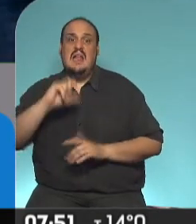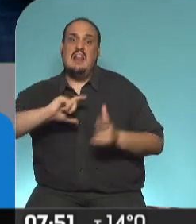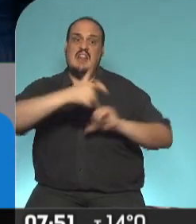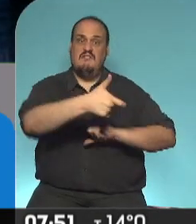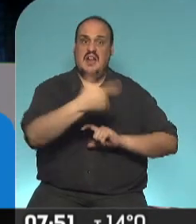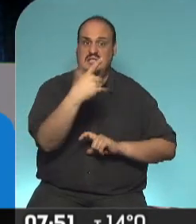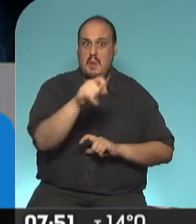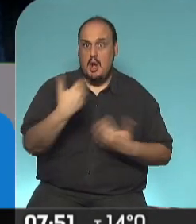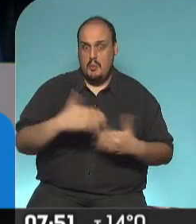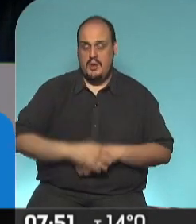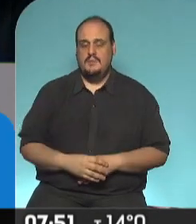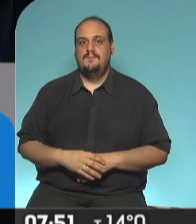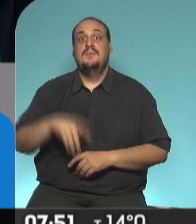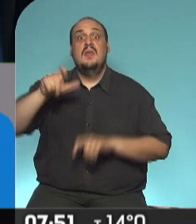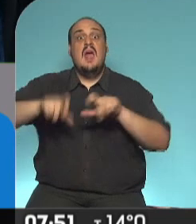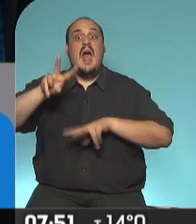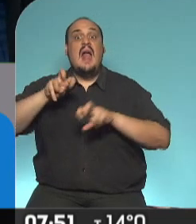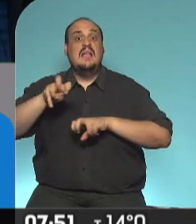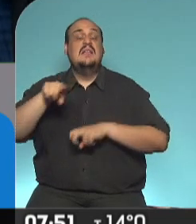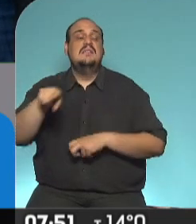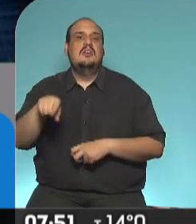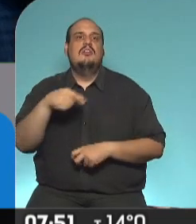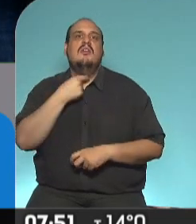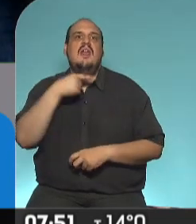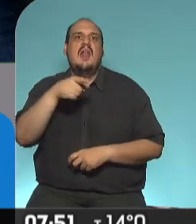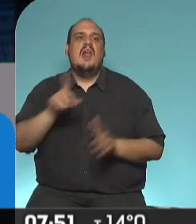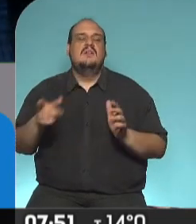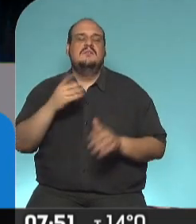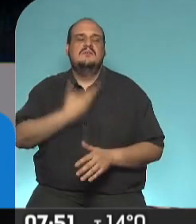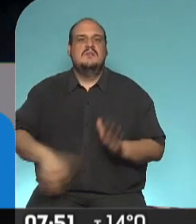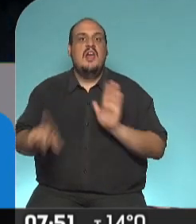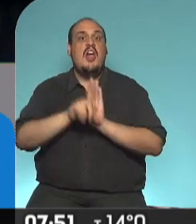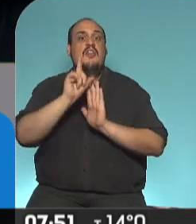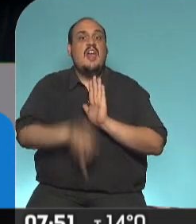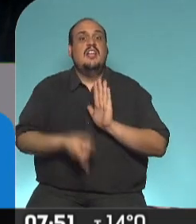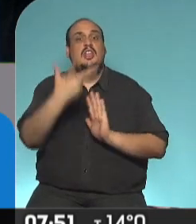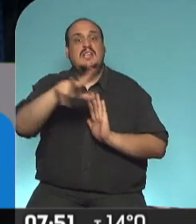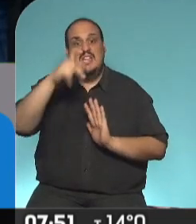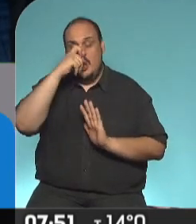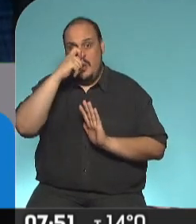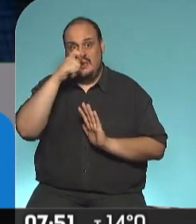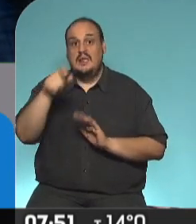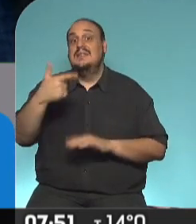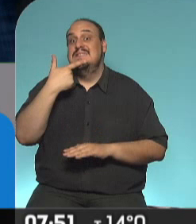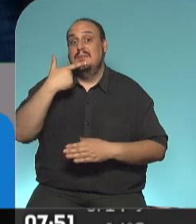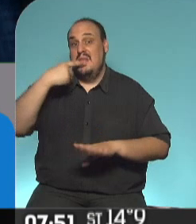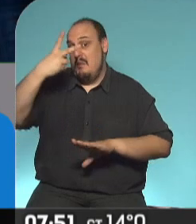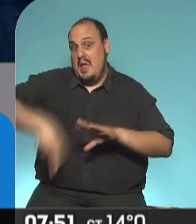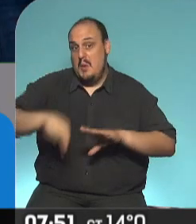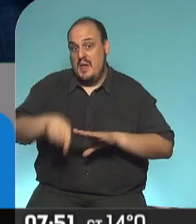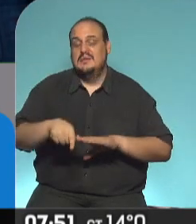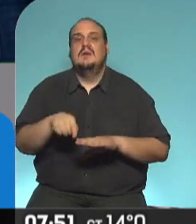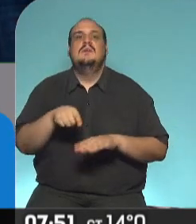esperando los inquilinos? El futuro del decreto 320, este decreto que termina a fines de septiembre, que planteaba el congelamiento de los